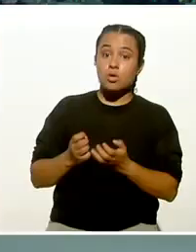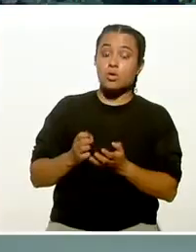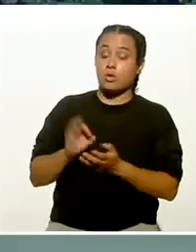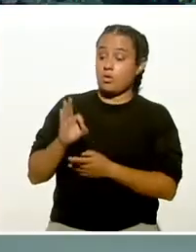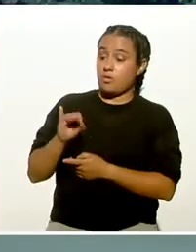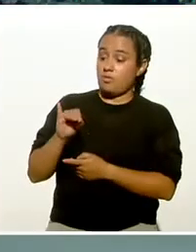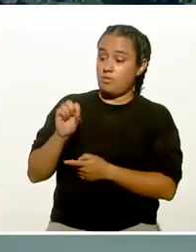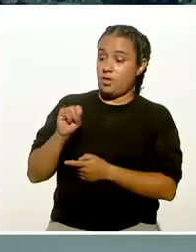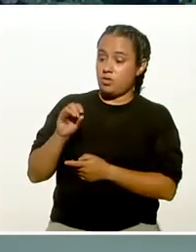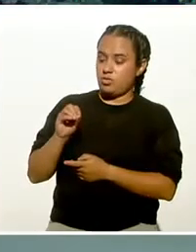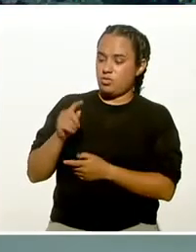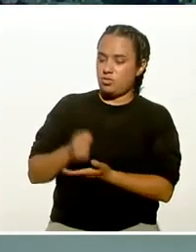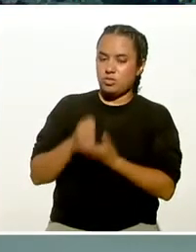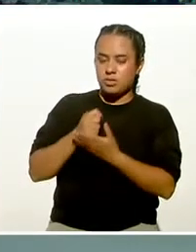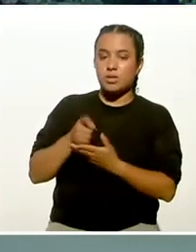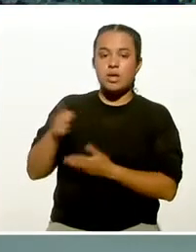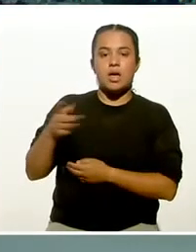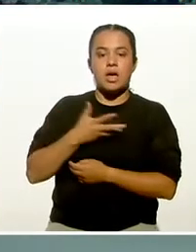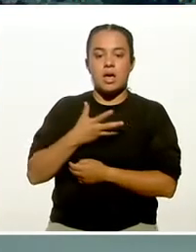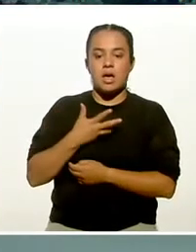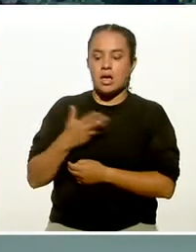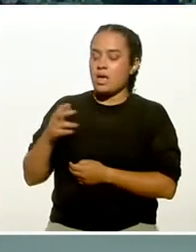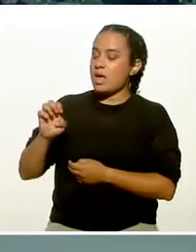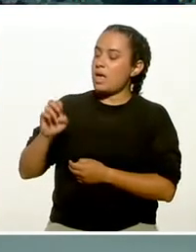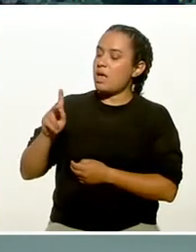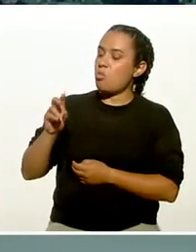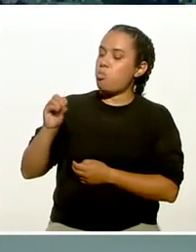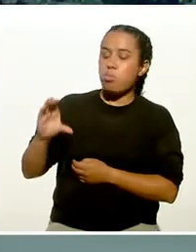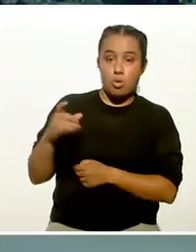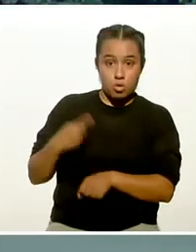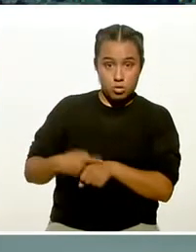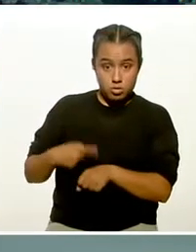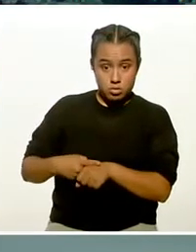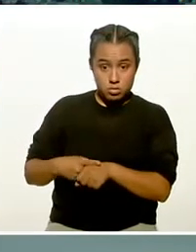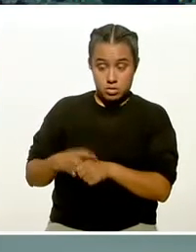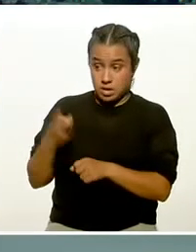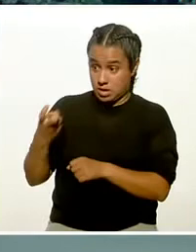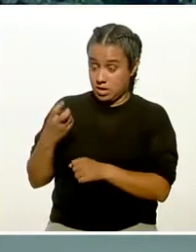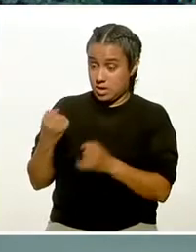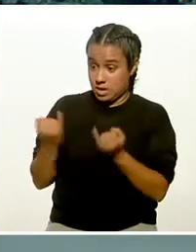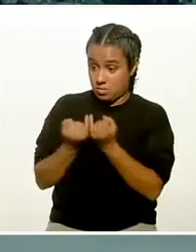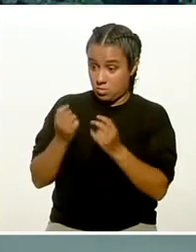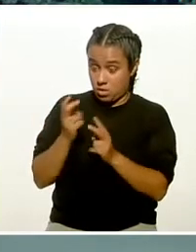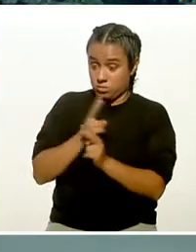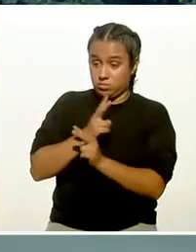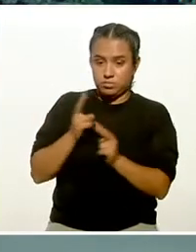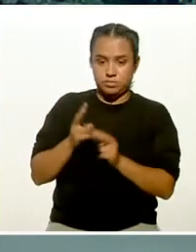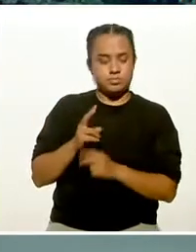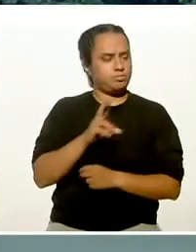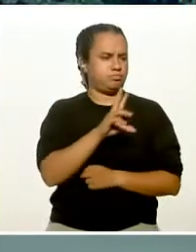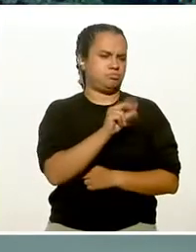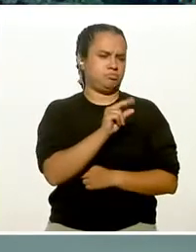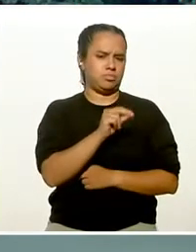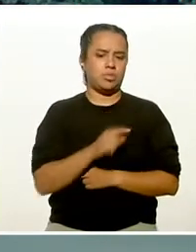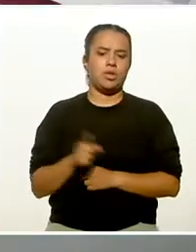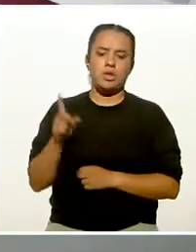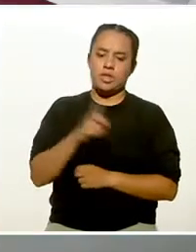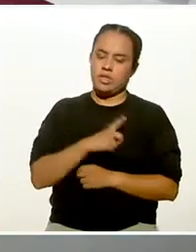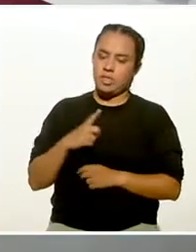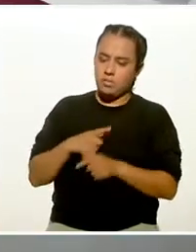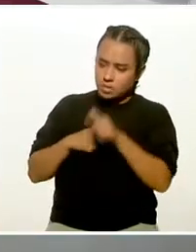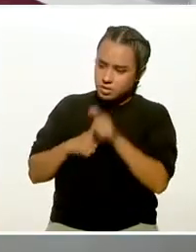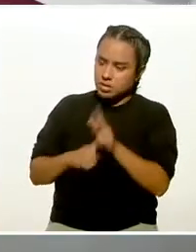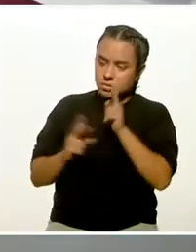respiratoria para mi mamá que tiene EPOC? No. Ok. No, Que no dejen la fisioterapia